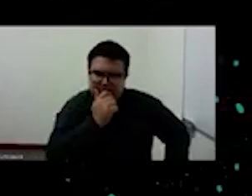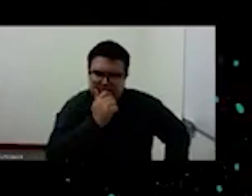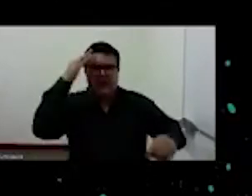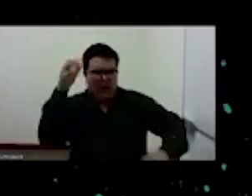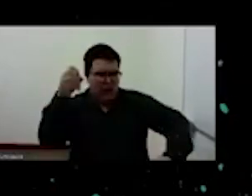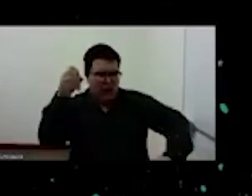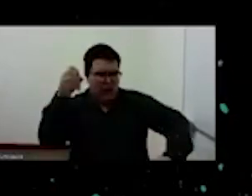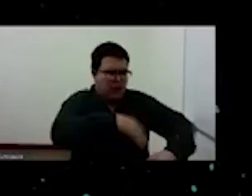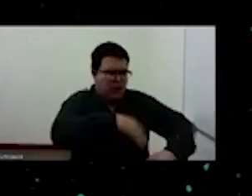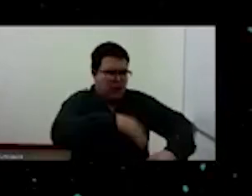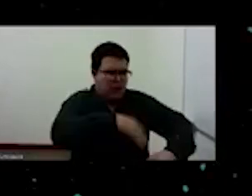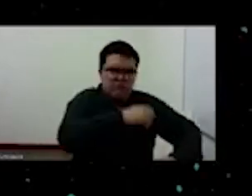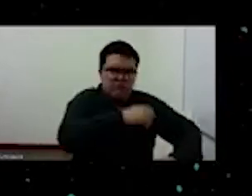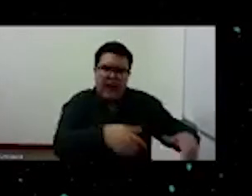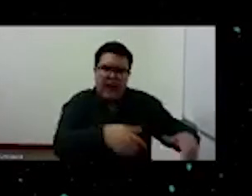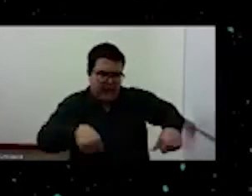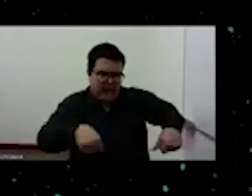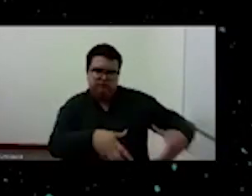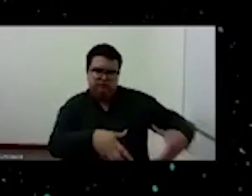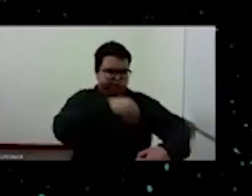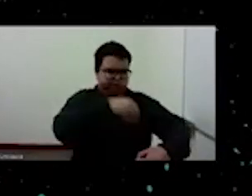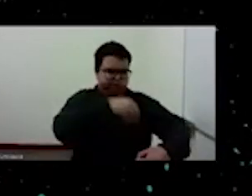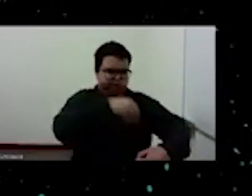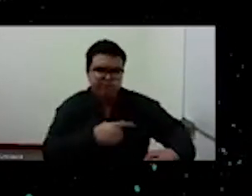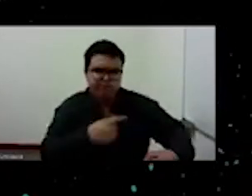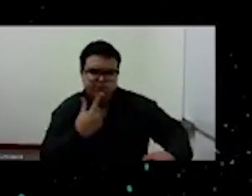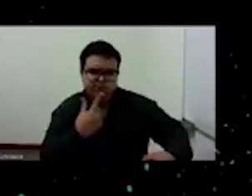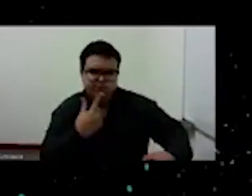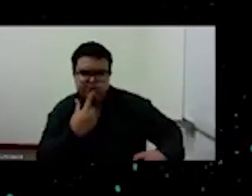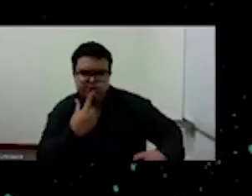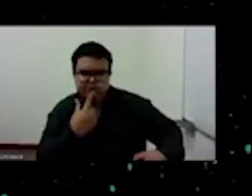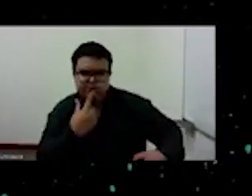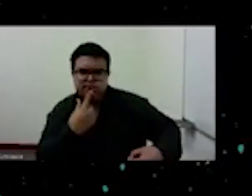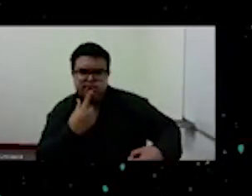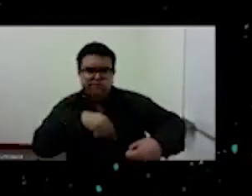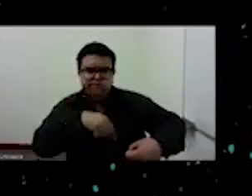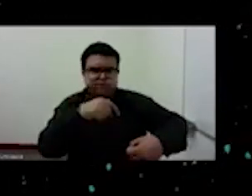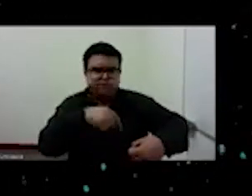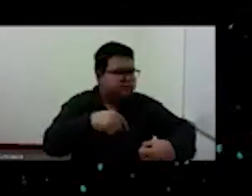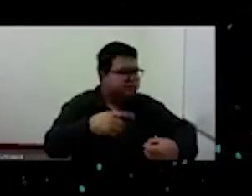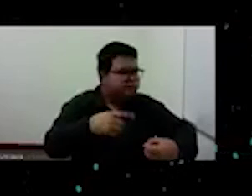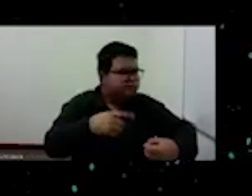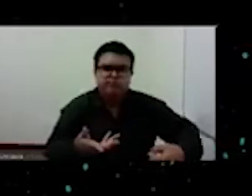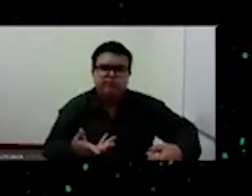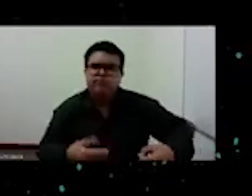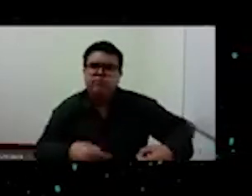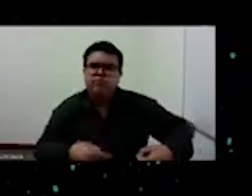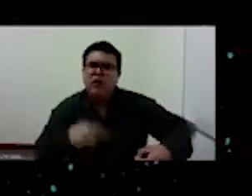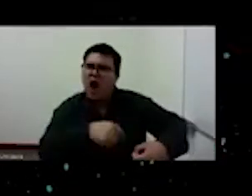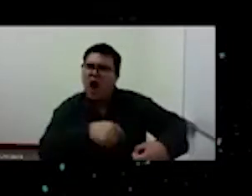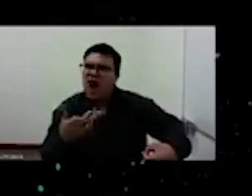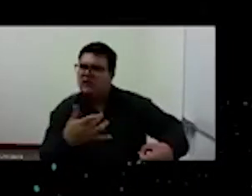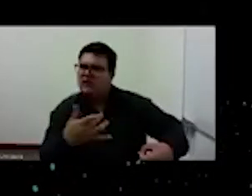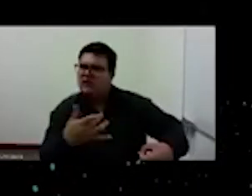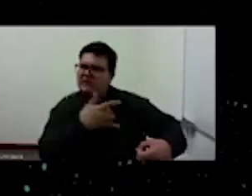su bolsillo, no había ninguna esencia, ningún